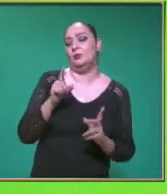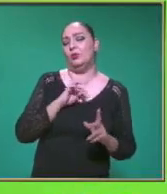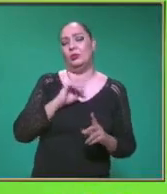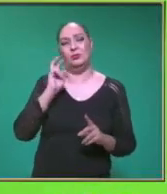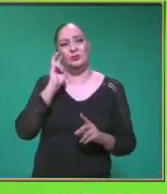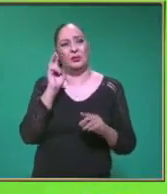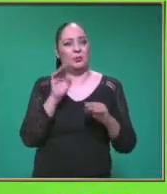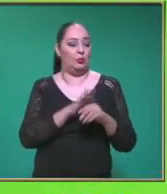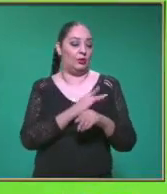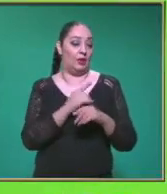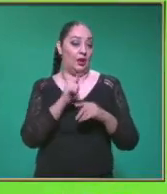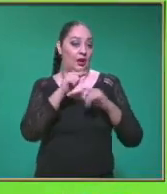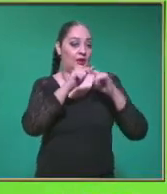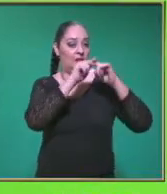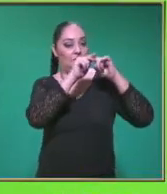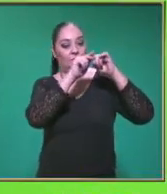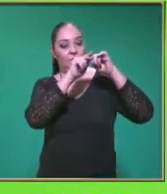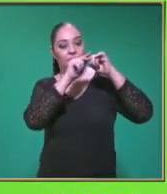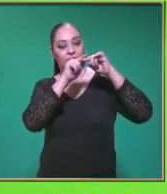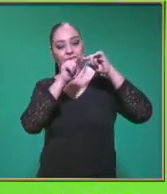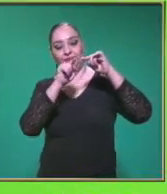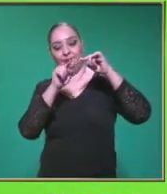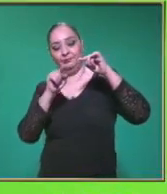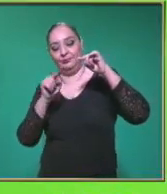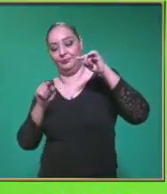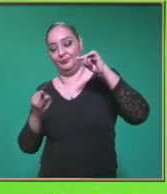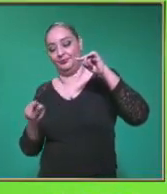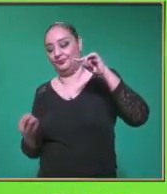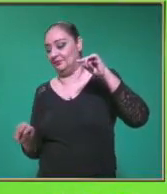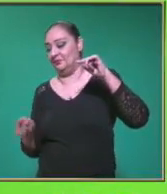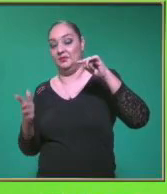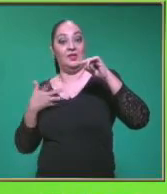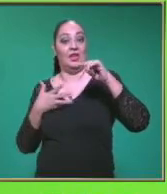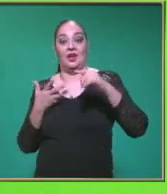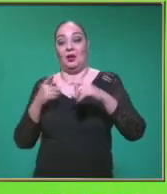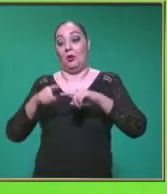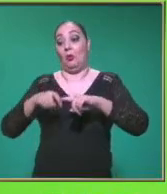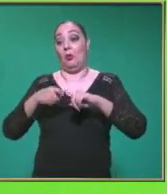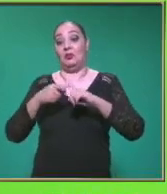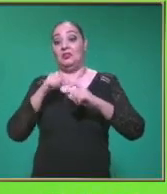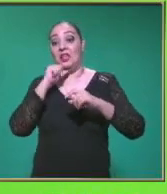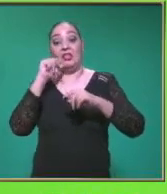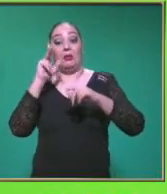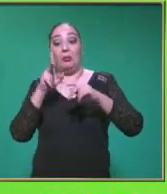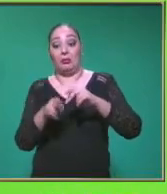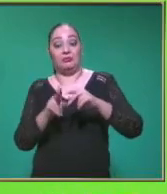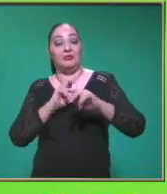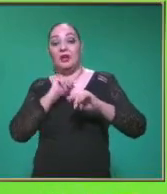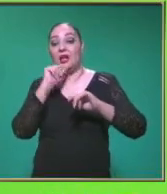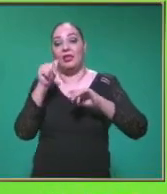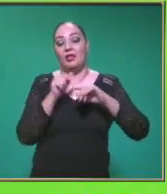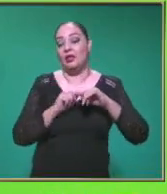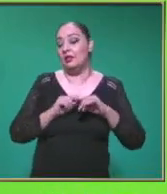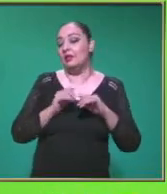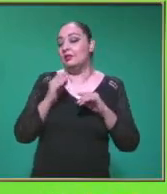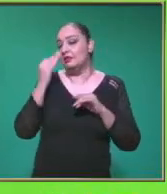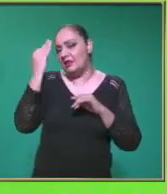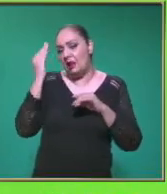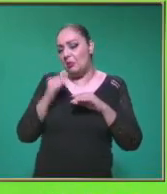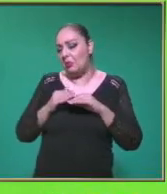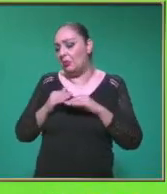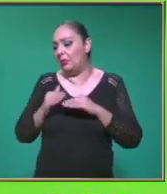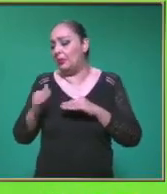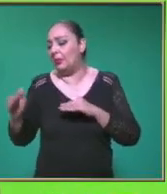observar Porque la línea De la gráfica No presenta ningún corte El tiempo Siguió avanzando Y la posición